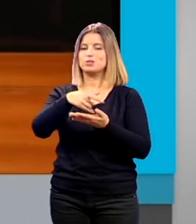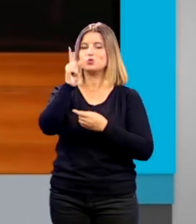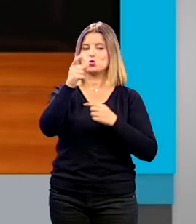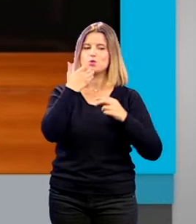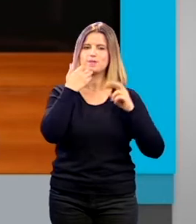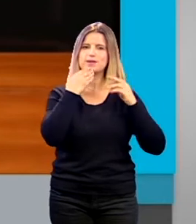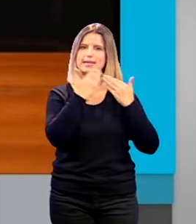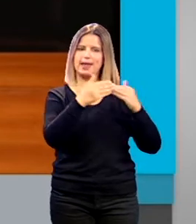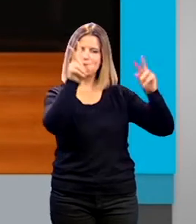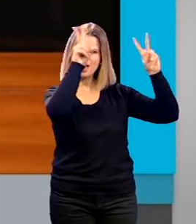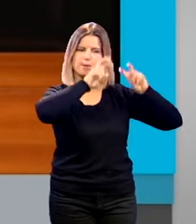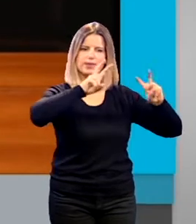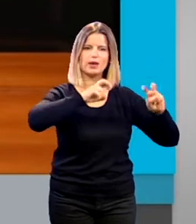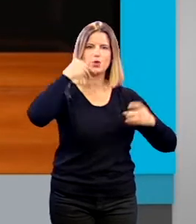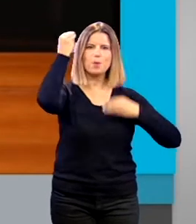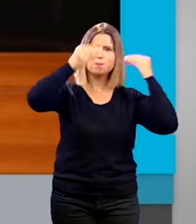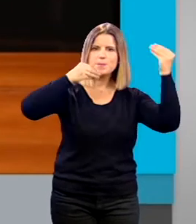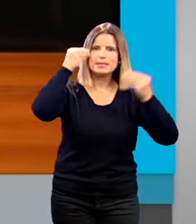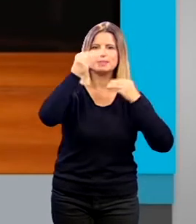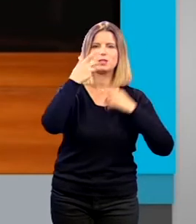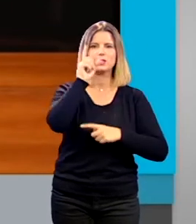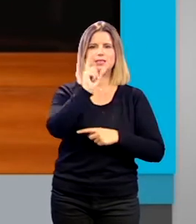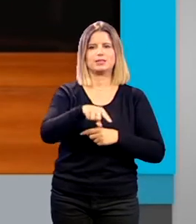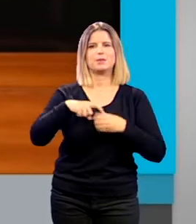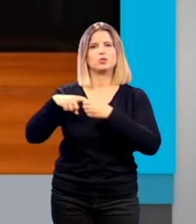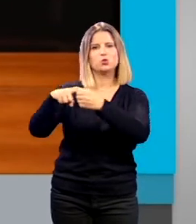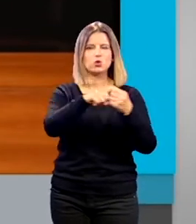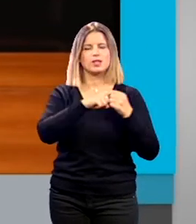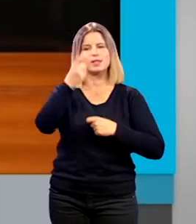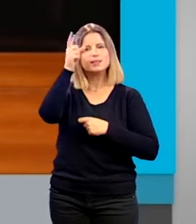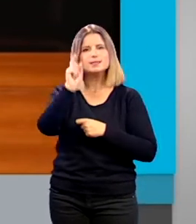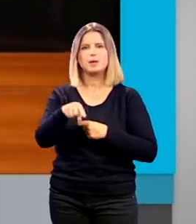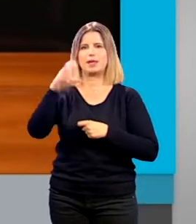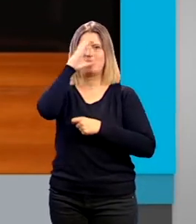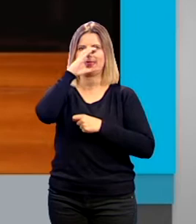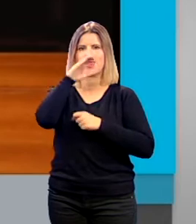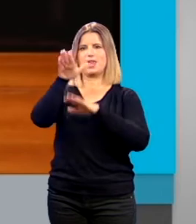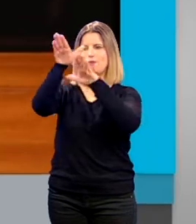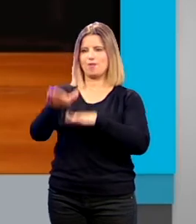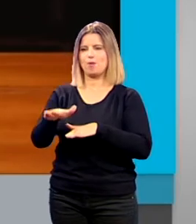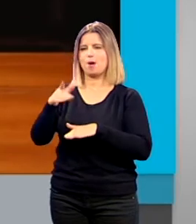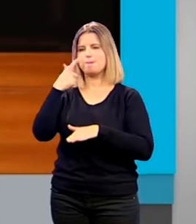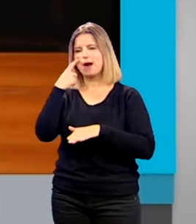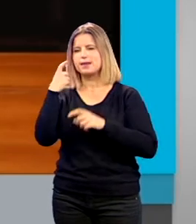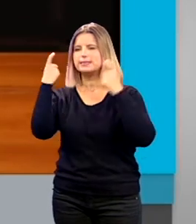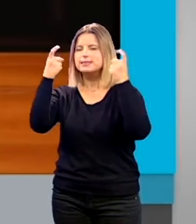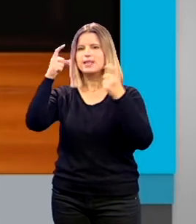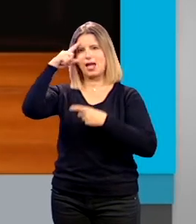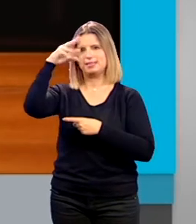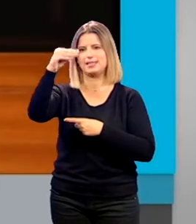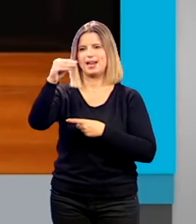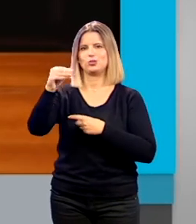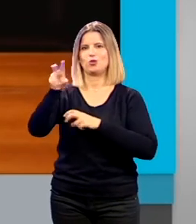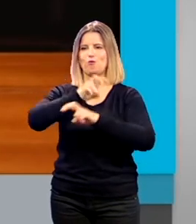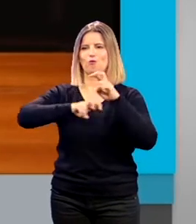solamente pensando no solo reflexionando siendo solidarios sino también apostando por la ciencia y buscando esa conjunción de talentos vamos a poder